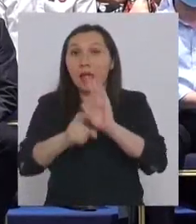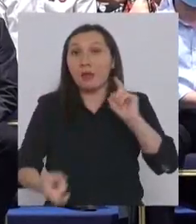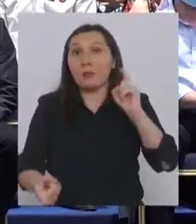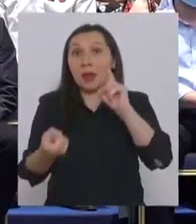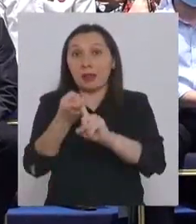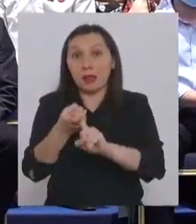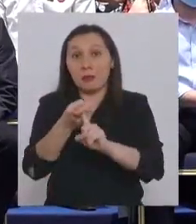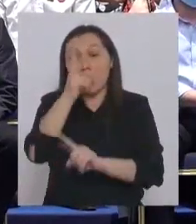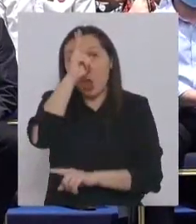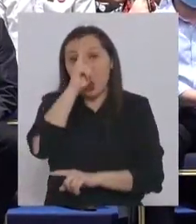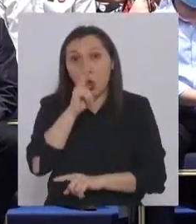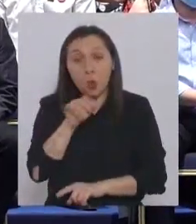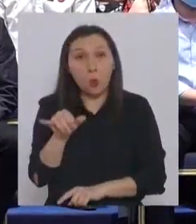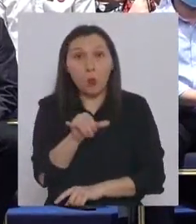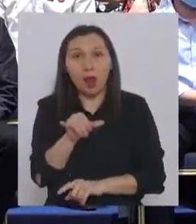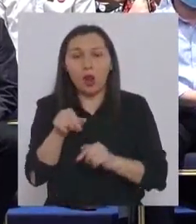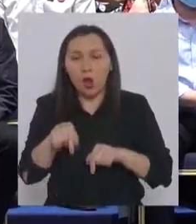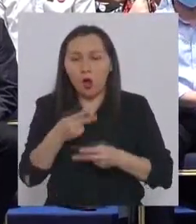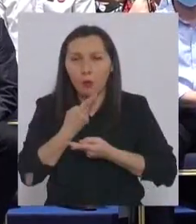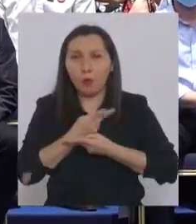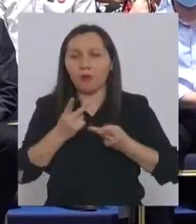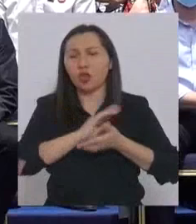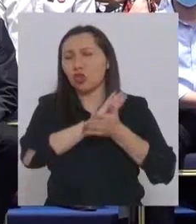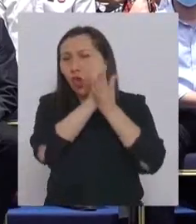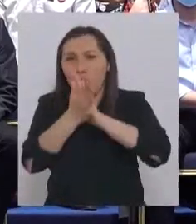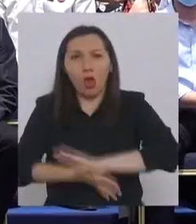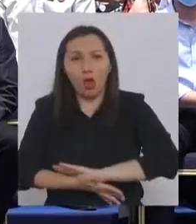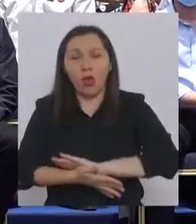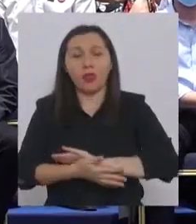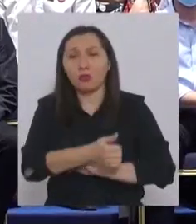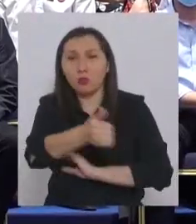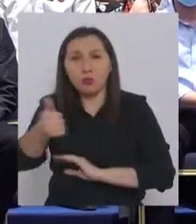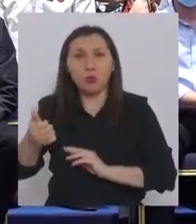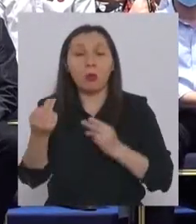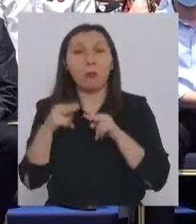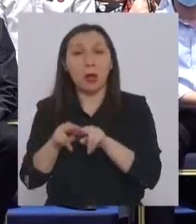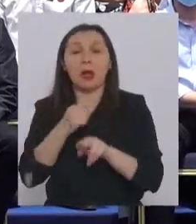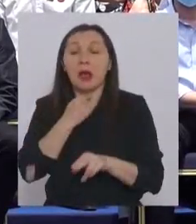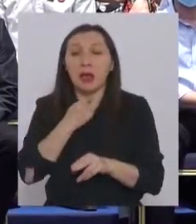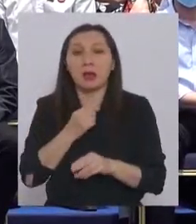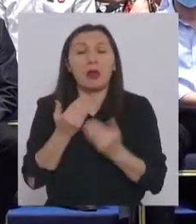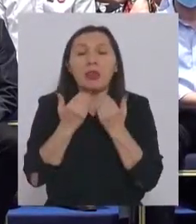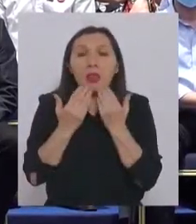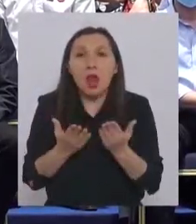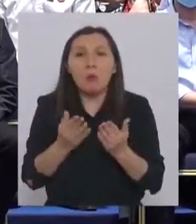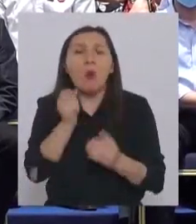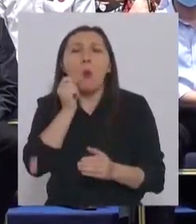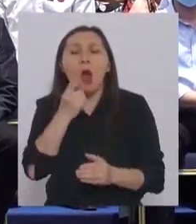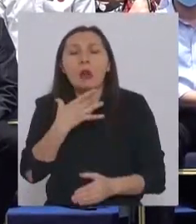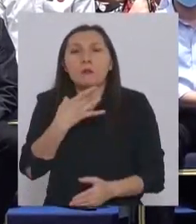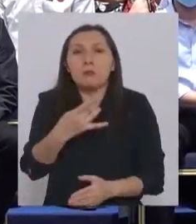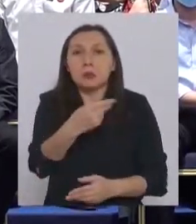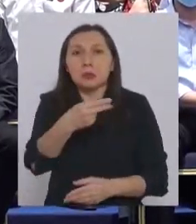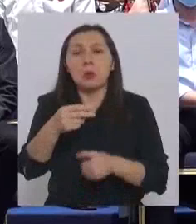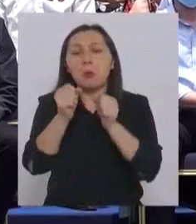Igualitario que hoy promulgaremos, todas las parejas que así lo deseen, independiente de su orientación sexual, podrán